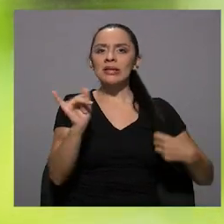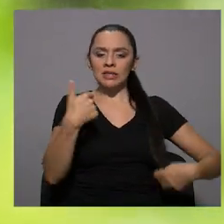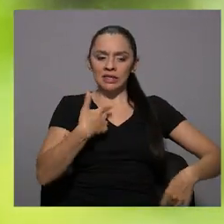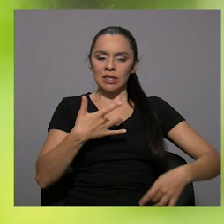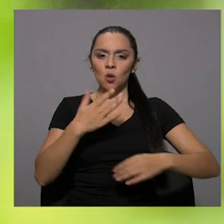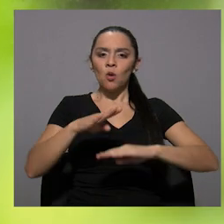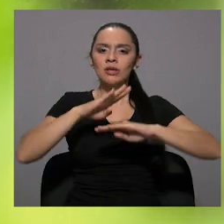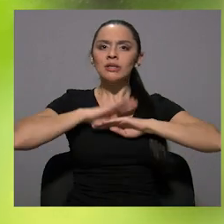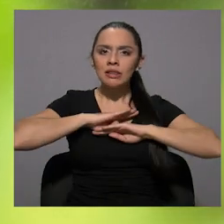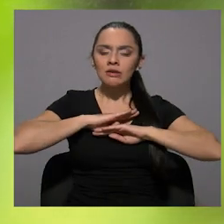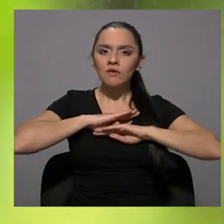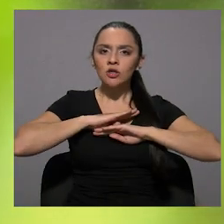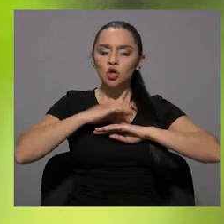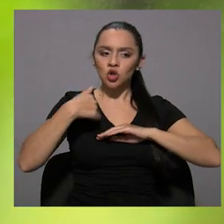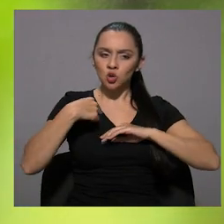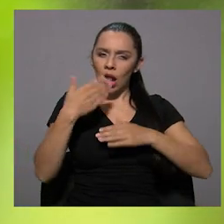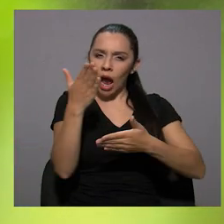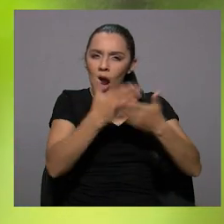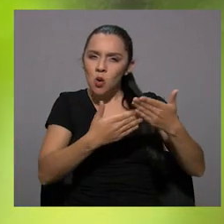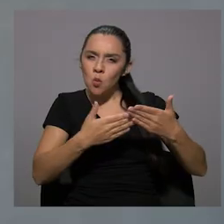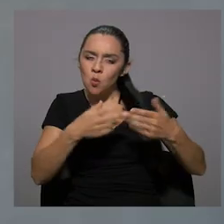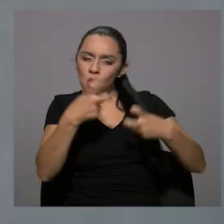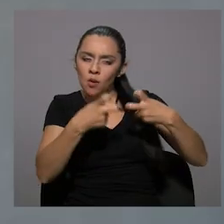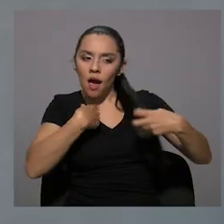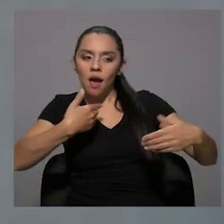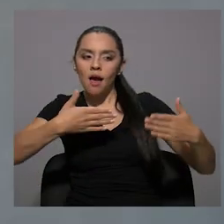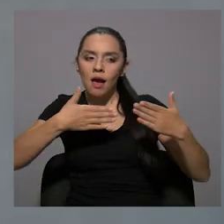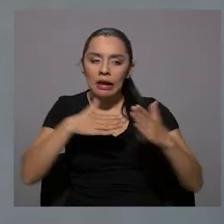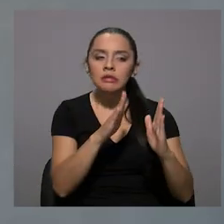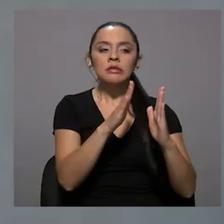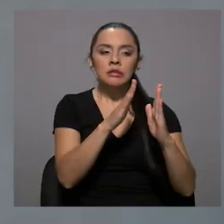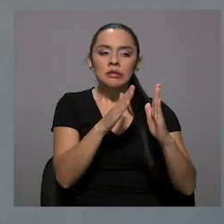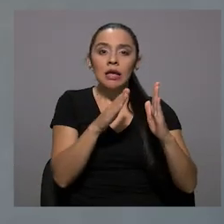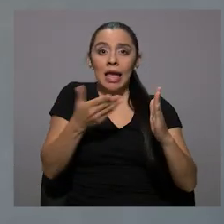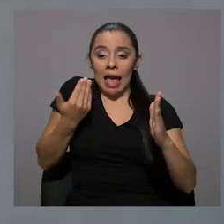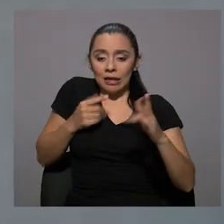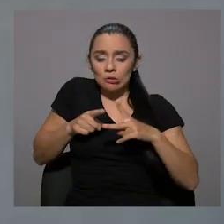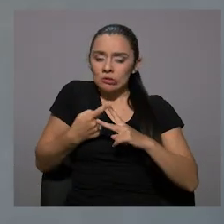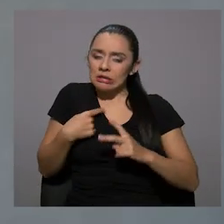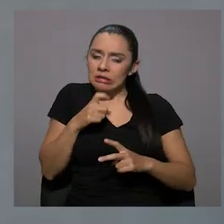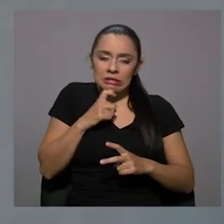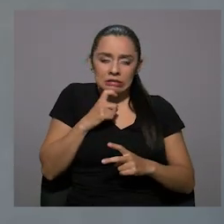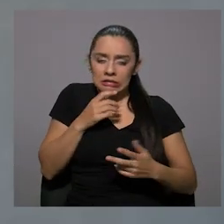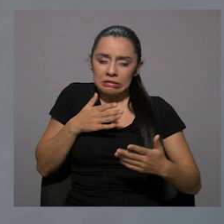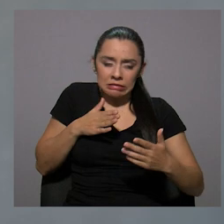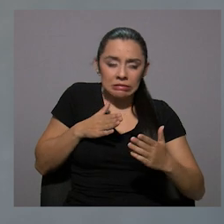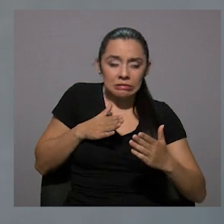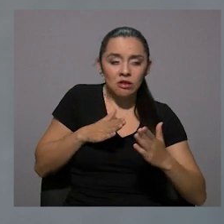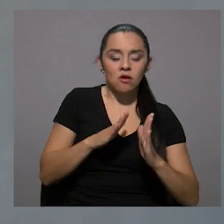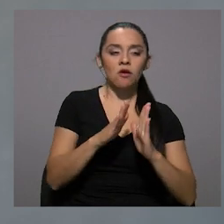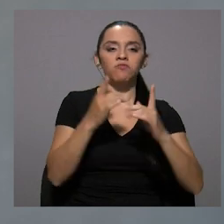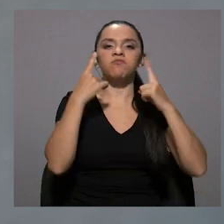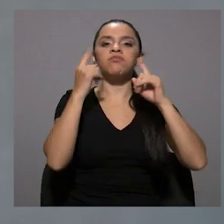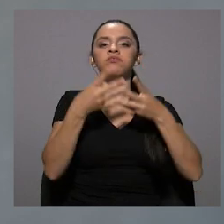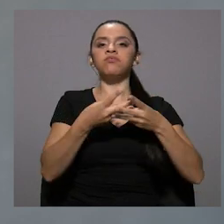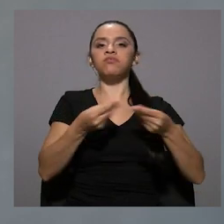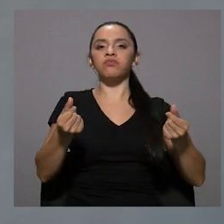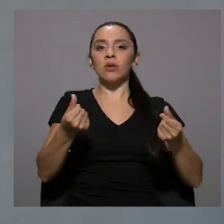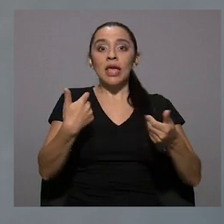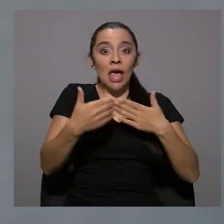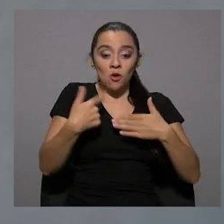Es la satisfacción de poder enfrentar y resolver un problema que inicialmente uno pensaba que era imposible para uno y en donde cada